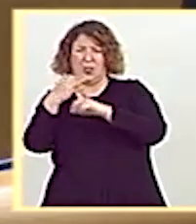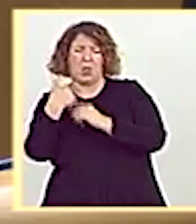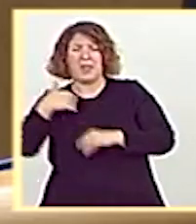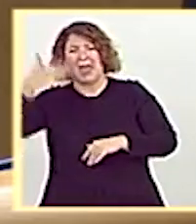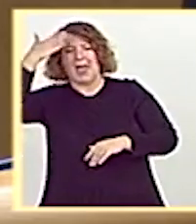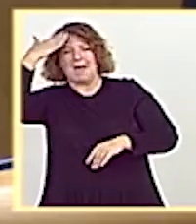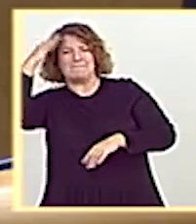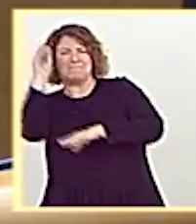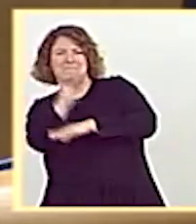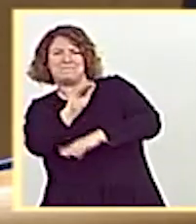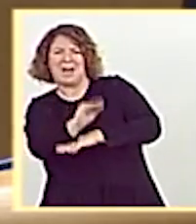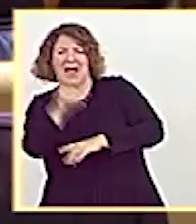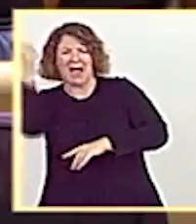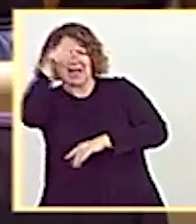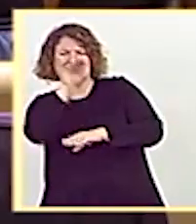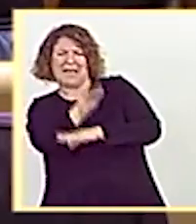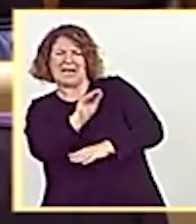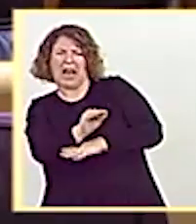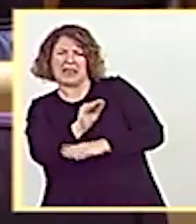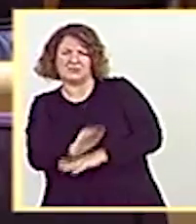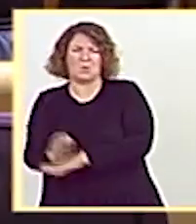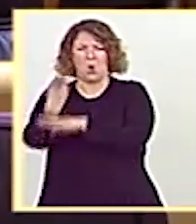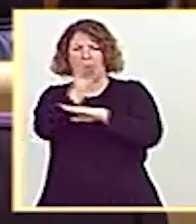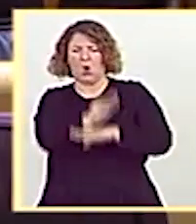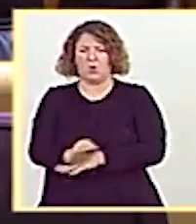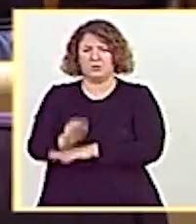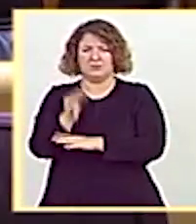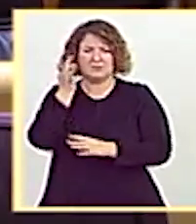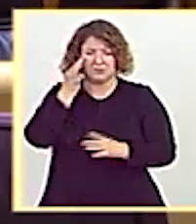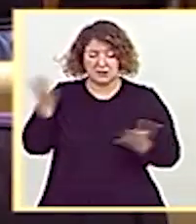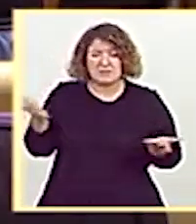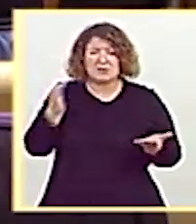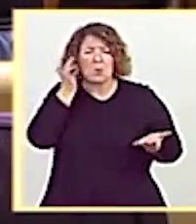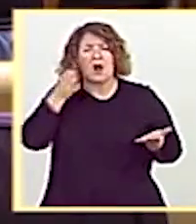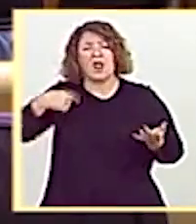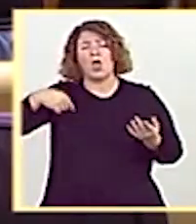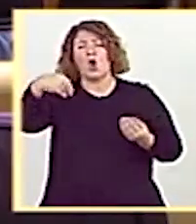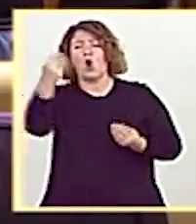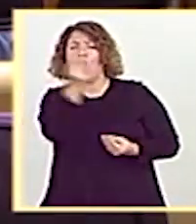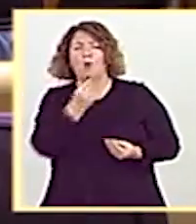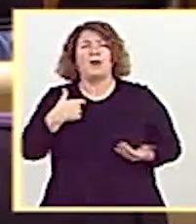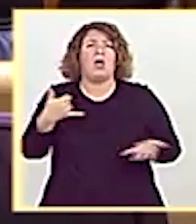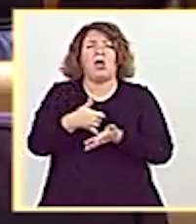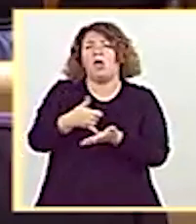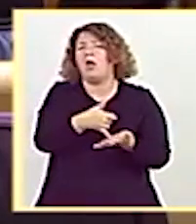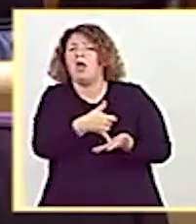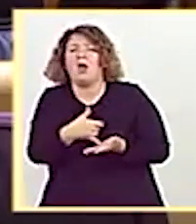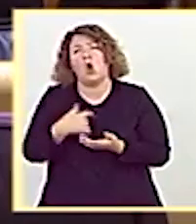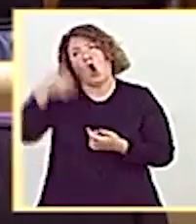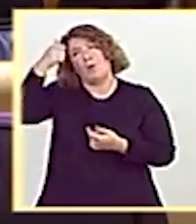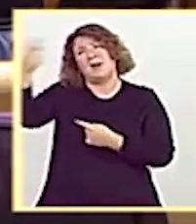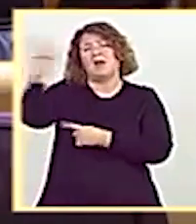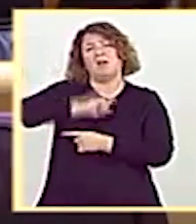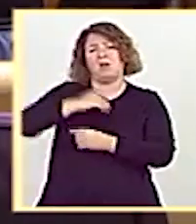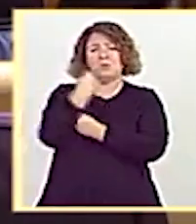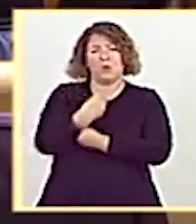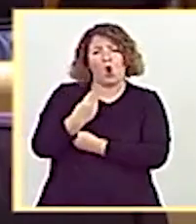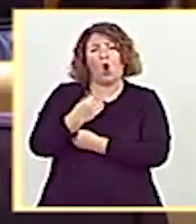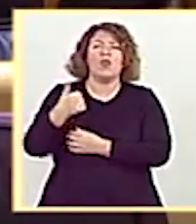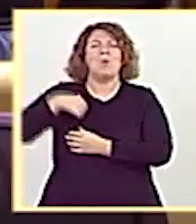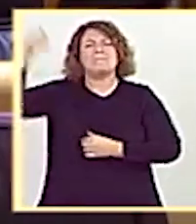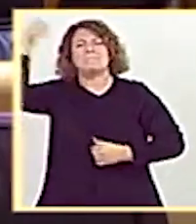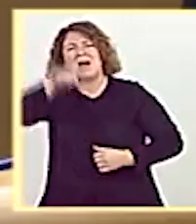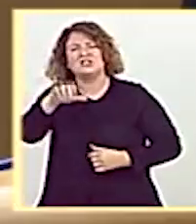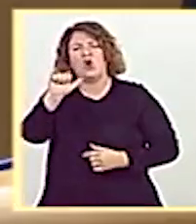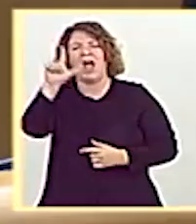Iglesias a usted qué le parece, señora ministra? ¿O es que acaso las mujeres jóvenes están desvalidas y necesitan la protección de un hombre, o perdón, de un macho